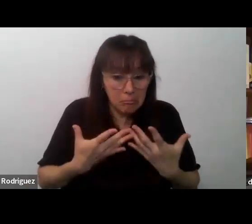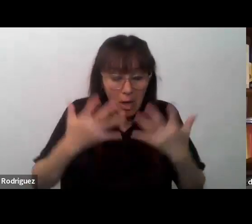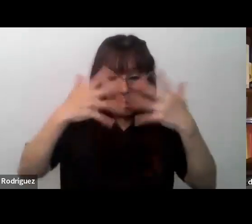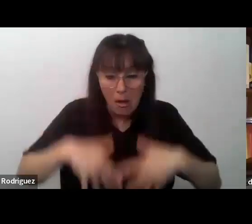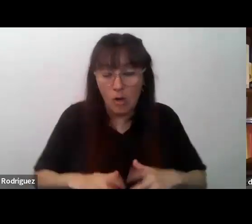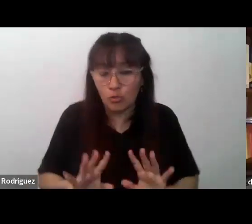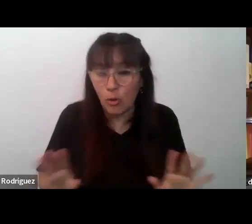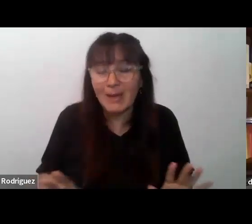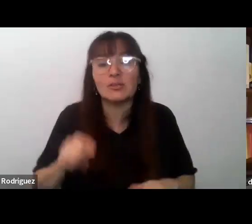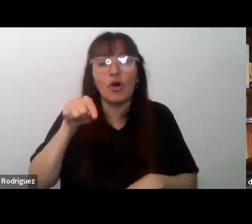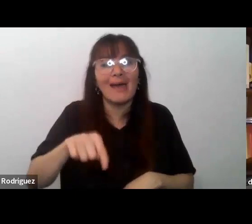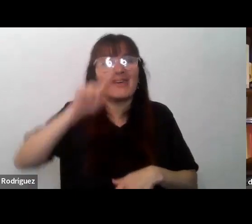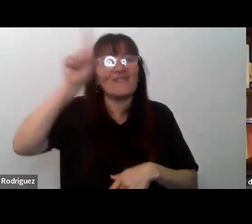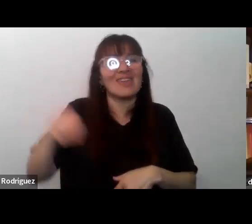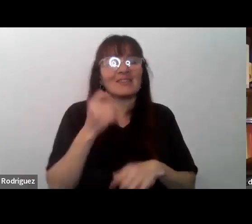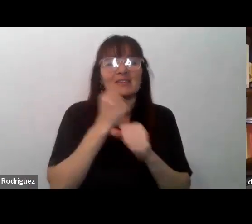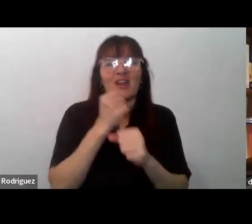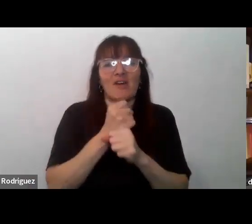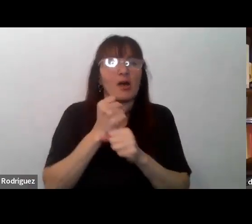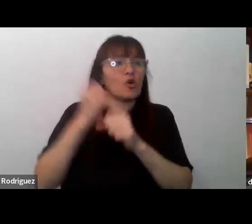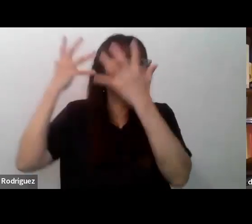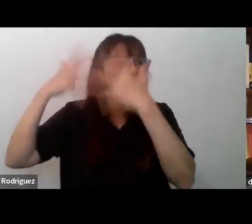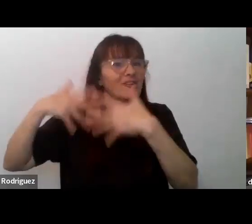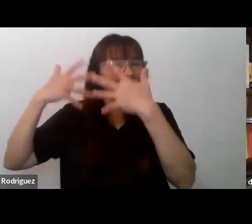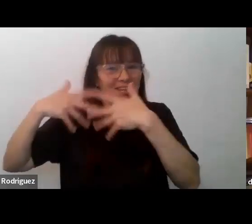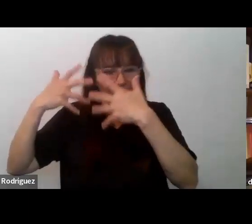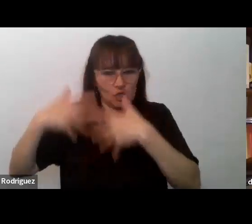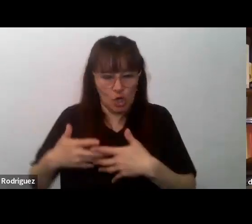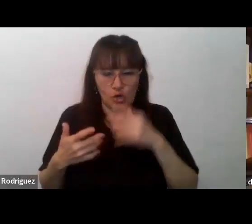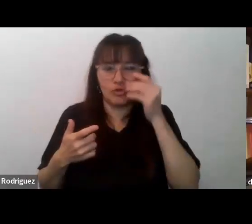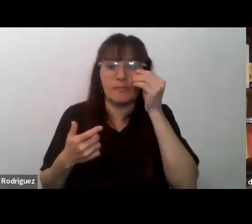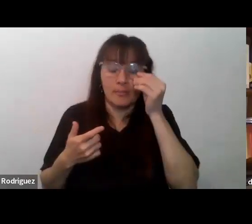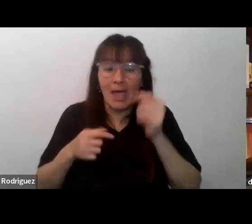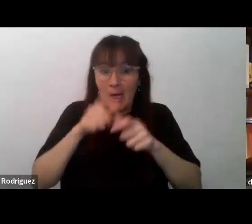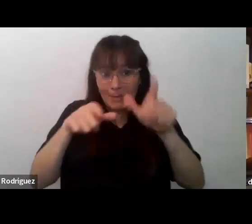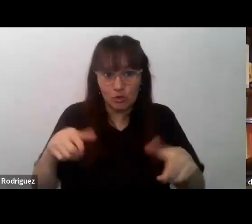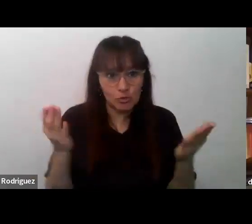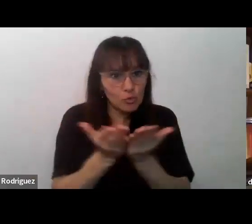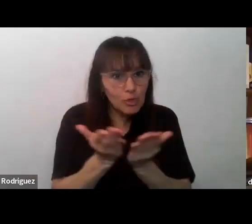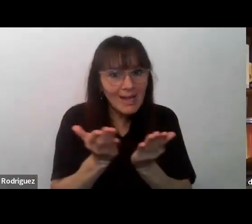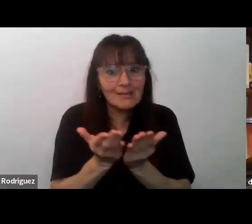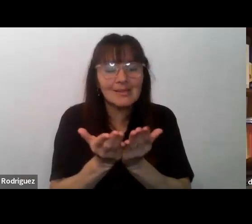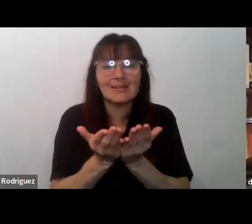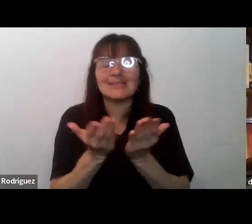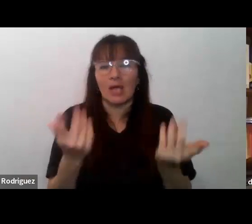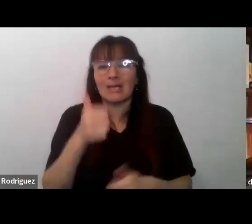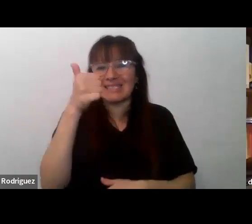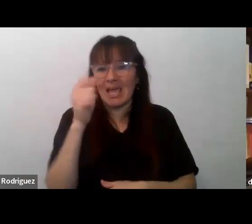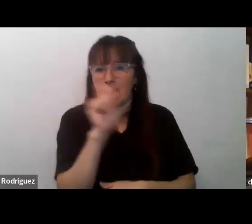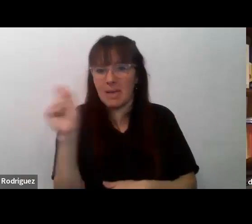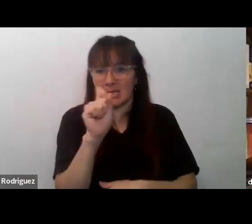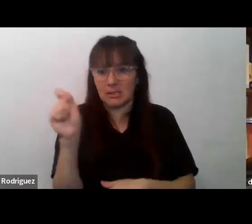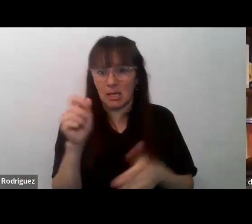de reflexión que se inscribe en la duración los estudiantes trabajan durante un semestre entero